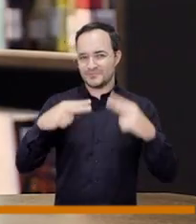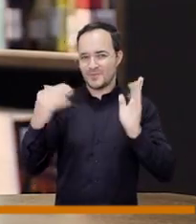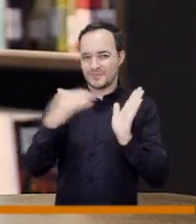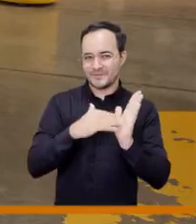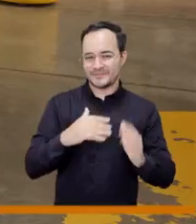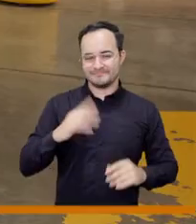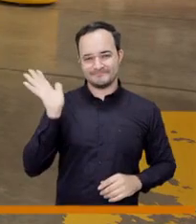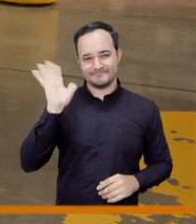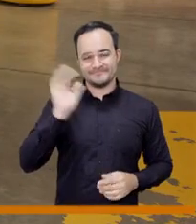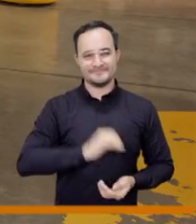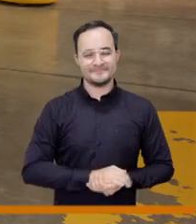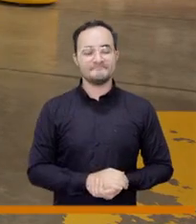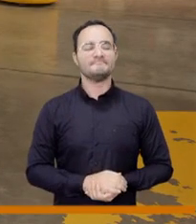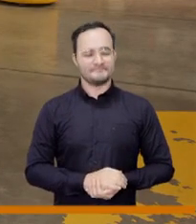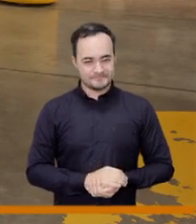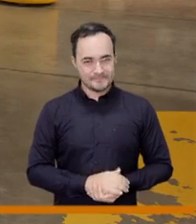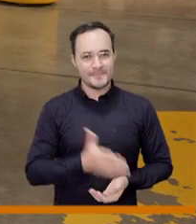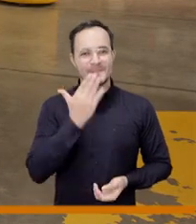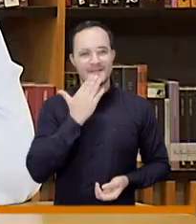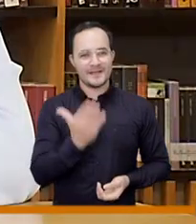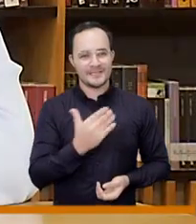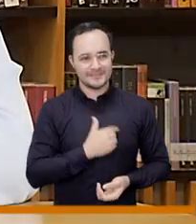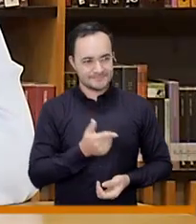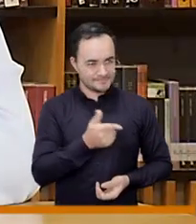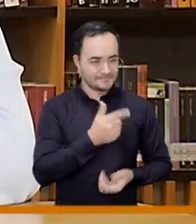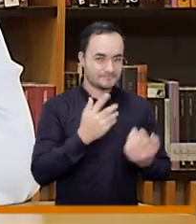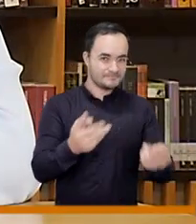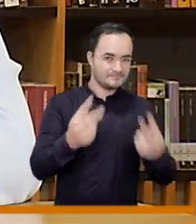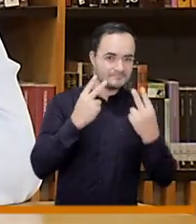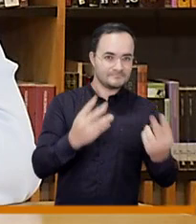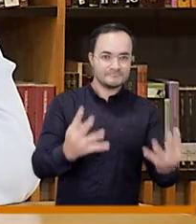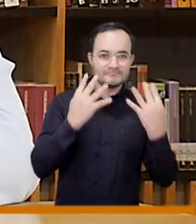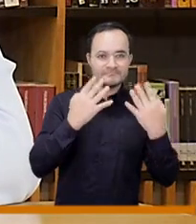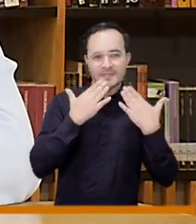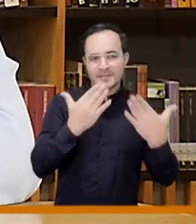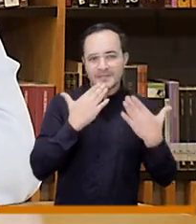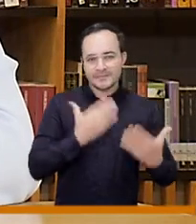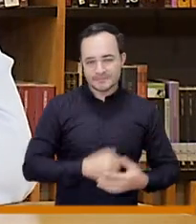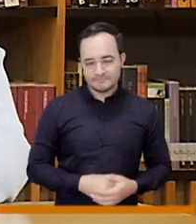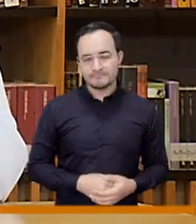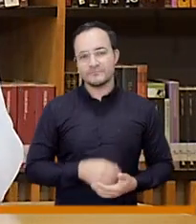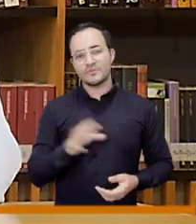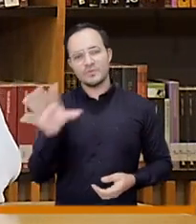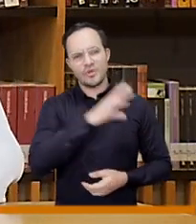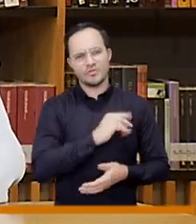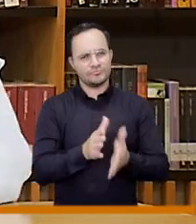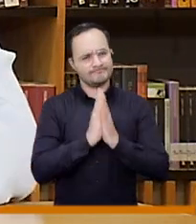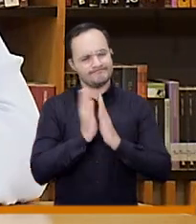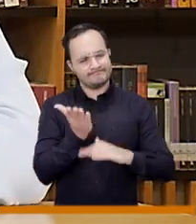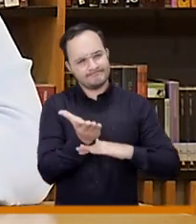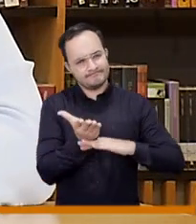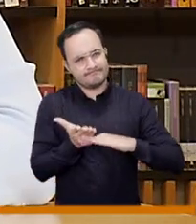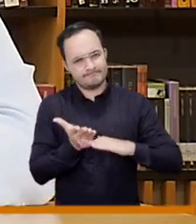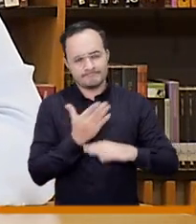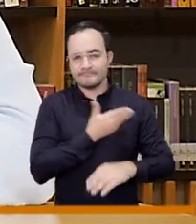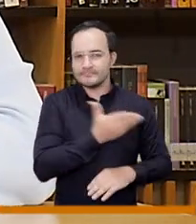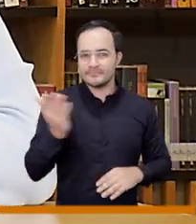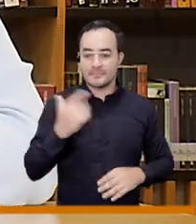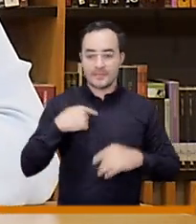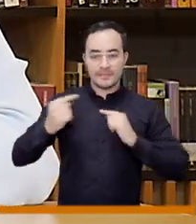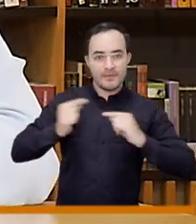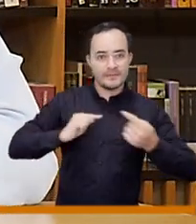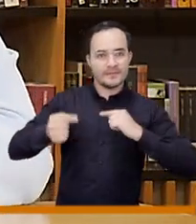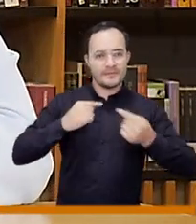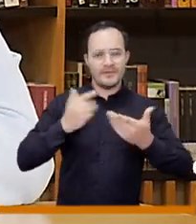en una próxima a través de este espacio muchísimas gracias a toda tu audiencia a pedirles que nos acompañen mucho en